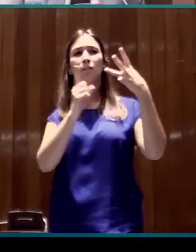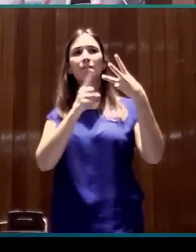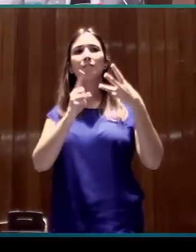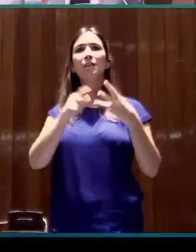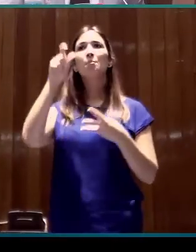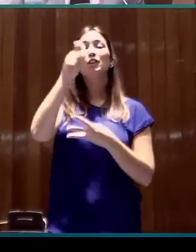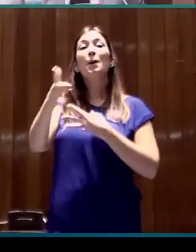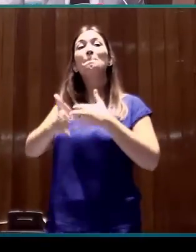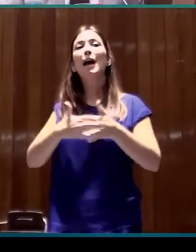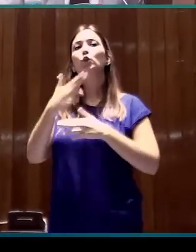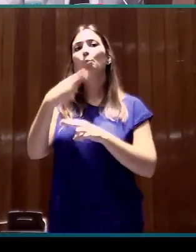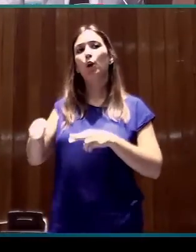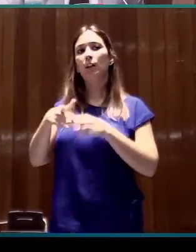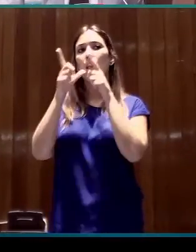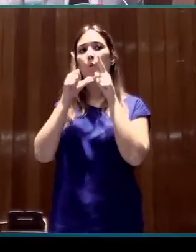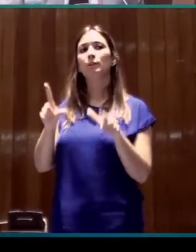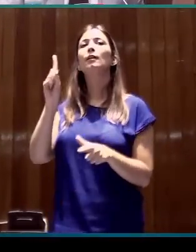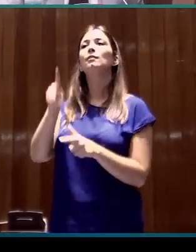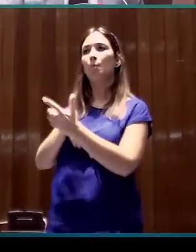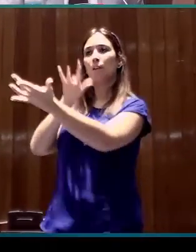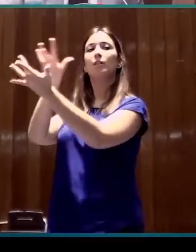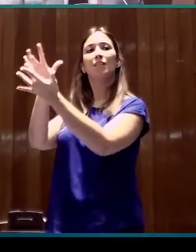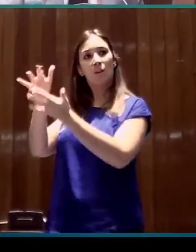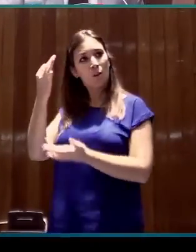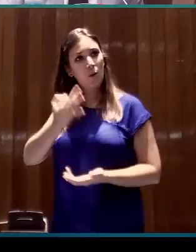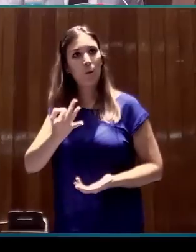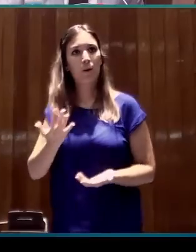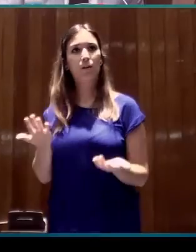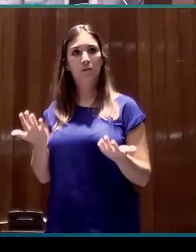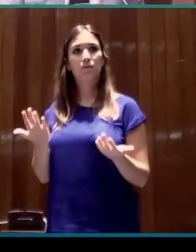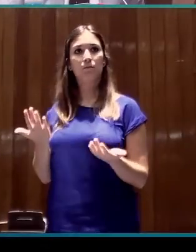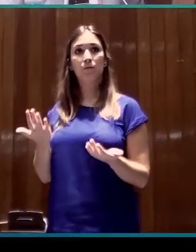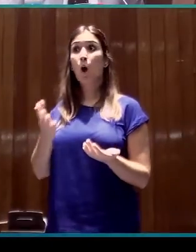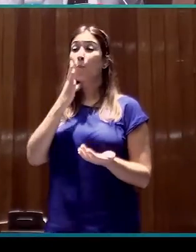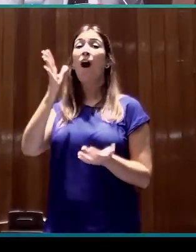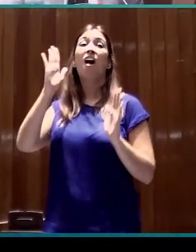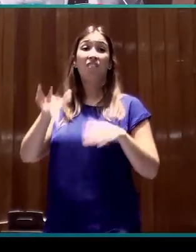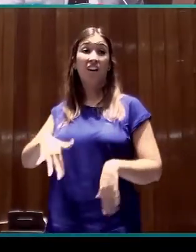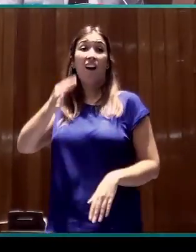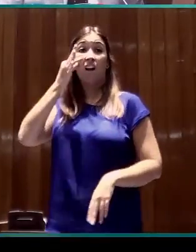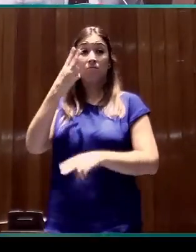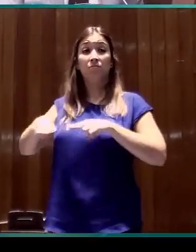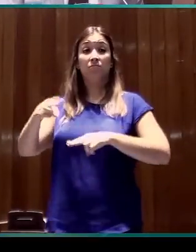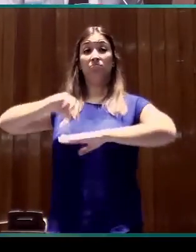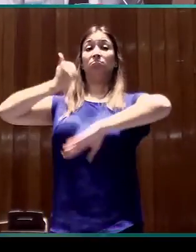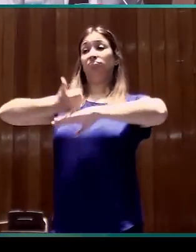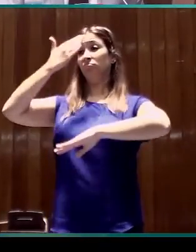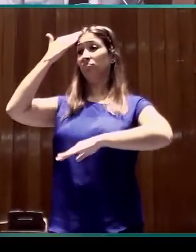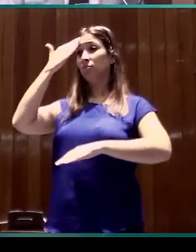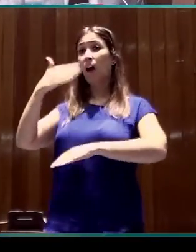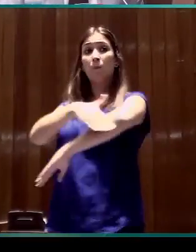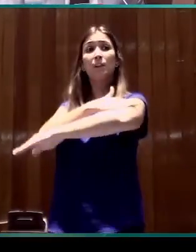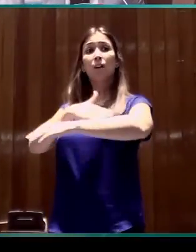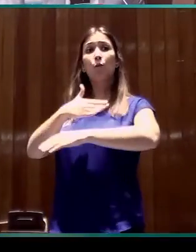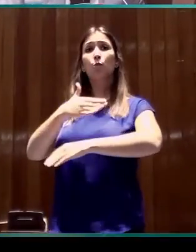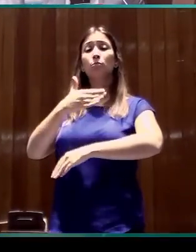que elaboran las políticas lingüísticas, que acaban teniendo, digamos, la potestad de decidir qué es lo que hace la administración